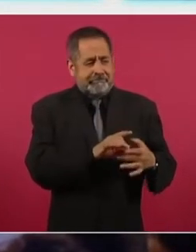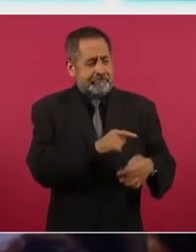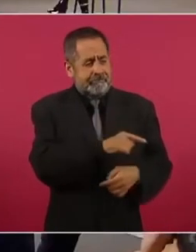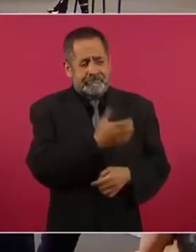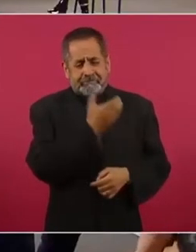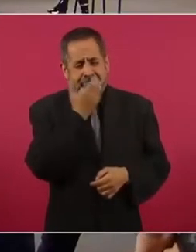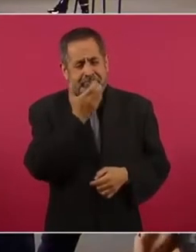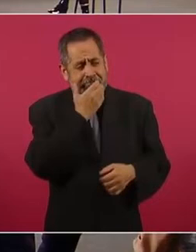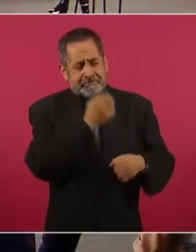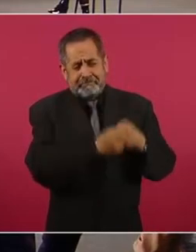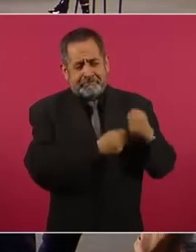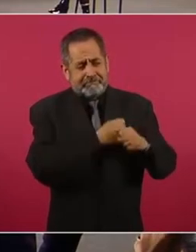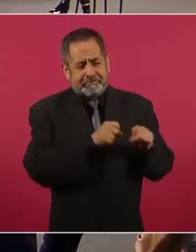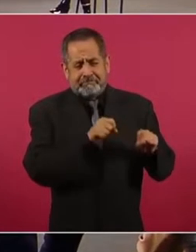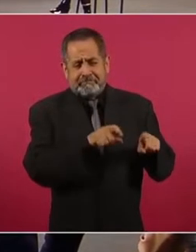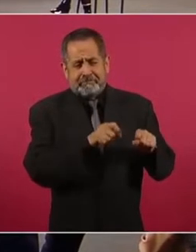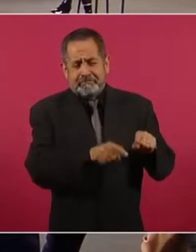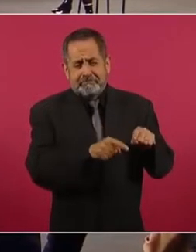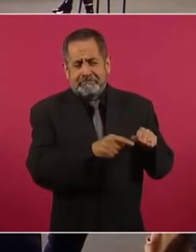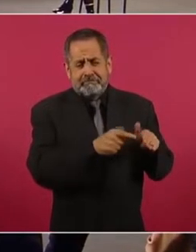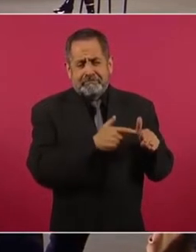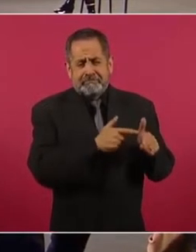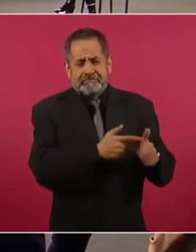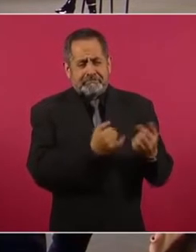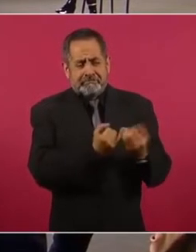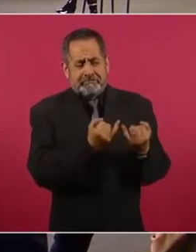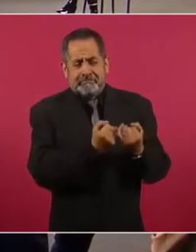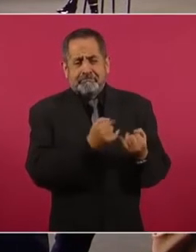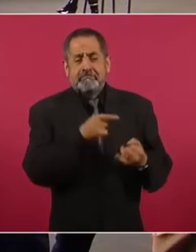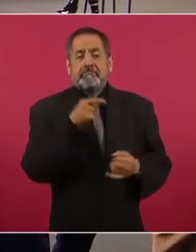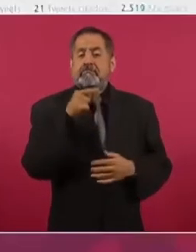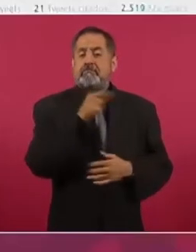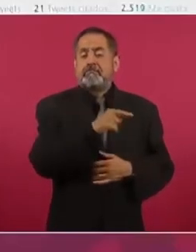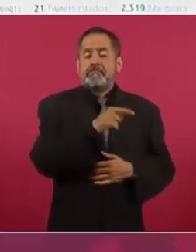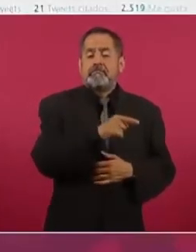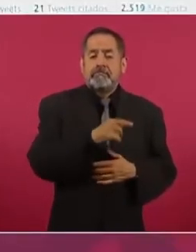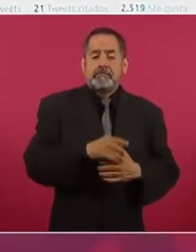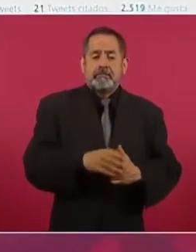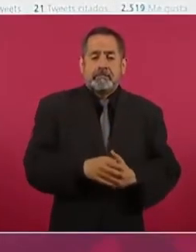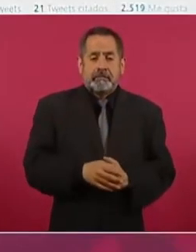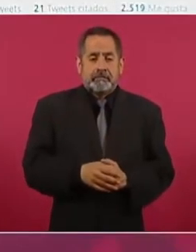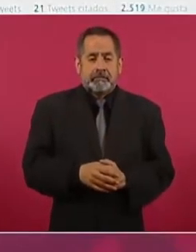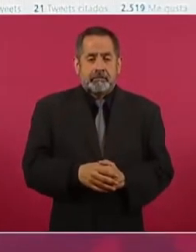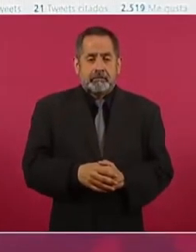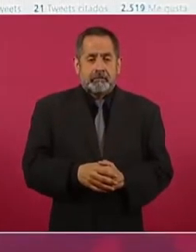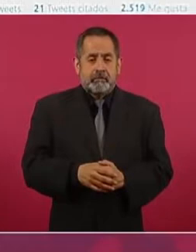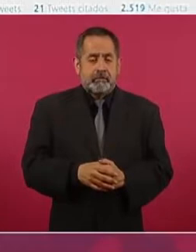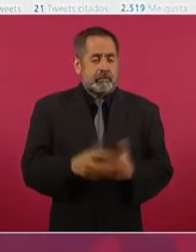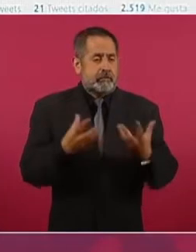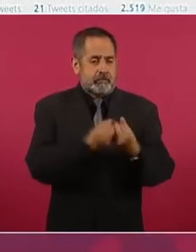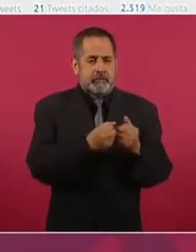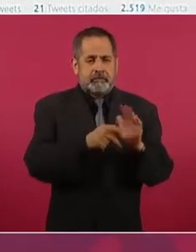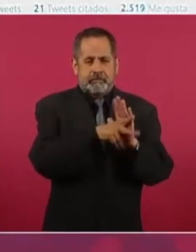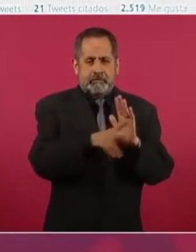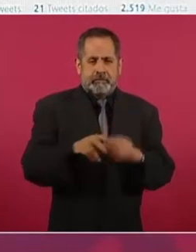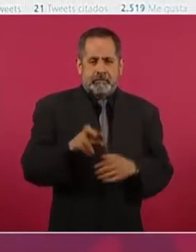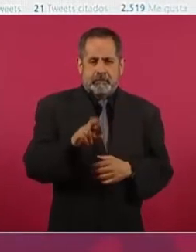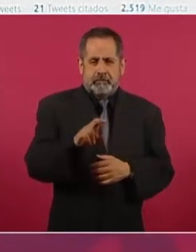conservador, está en el Reforma,